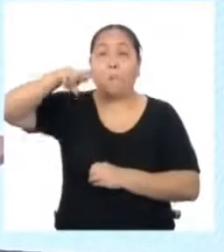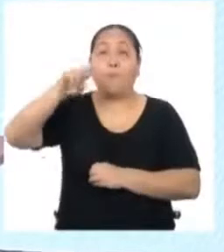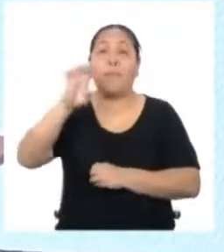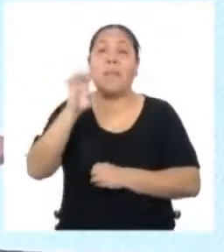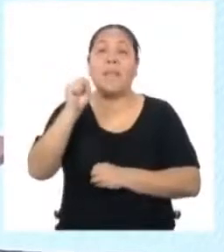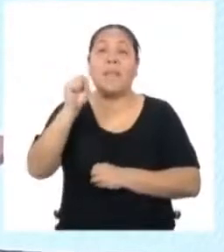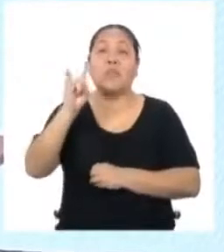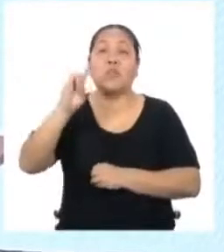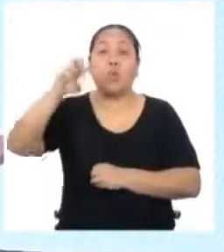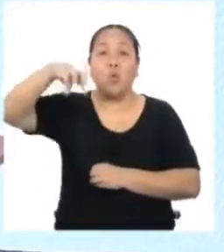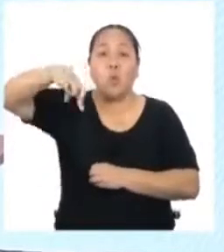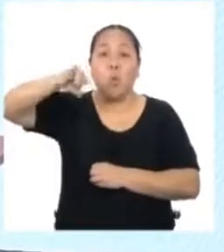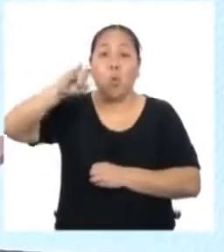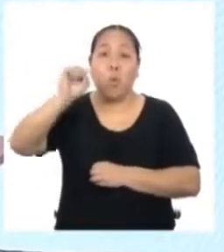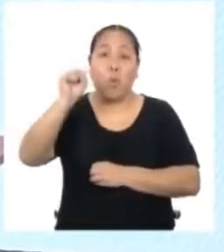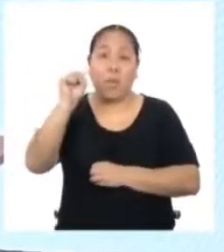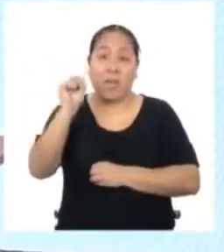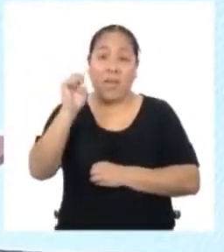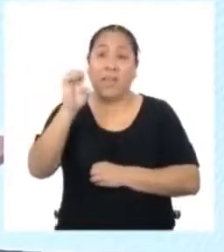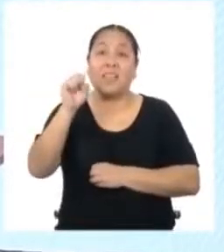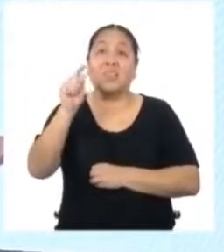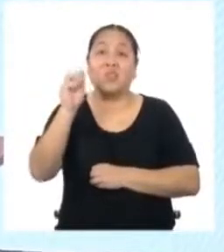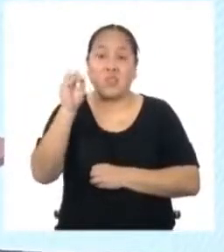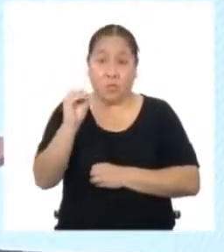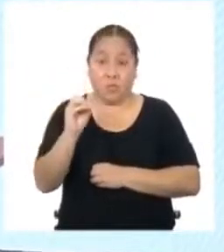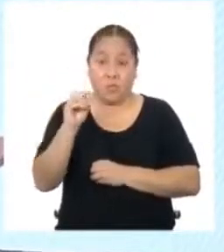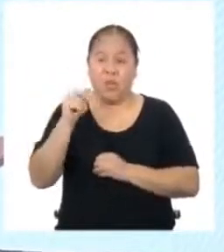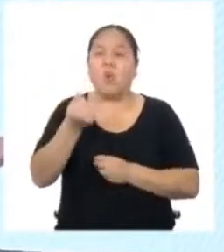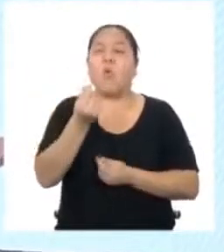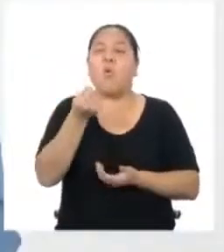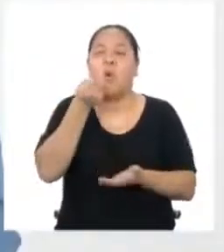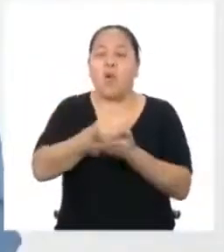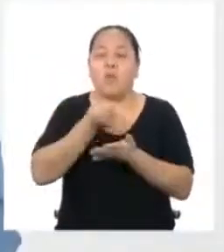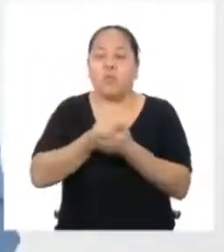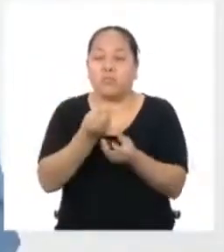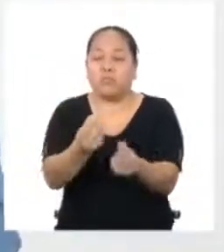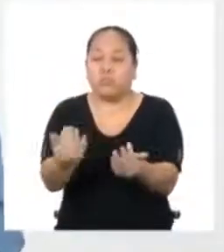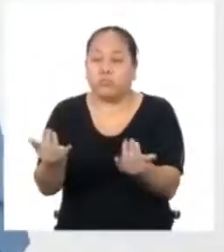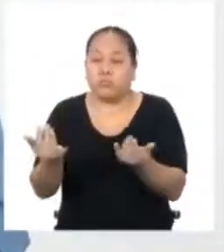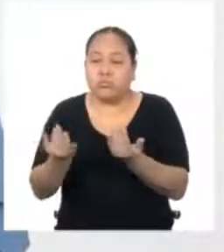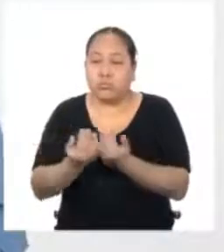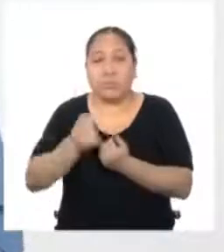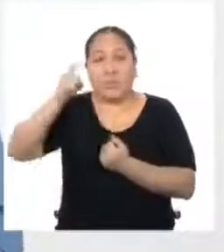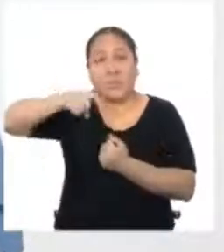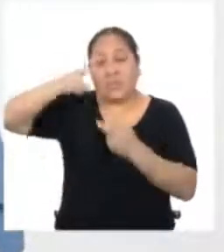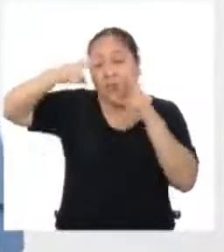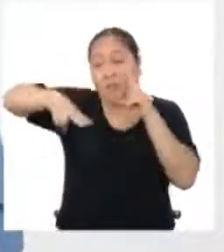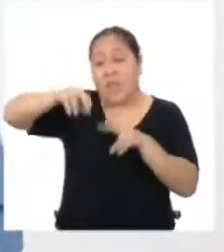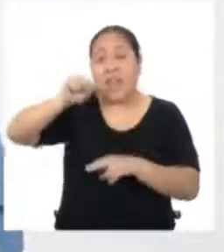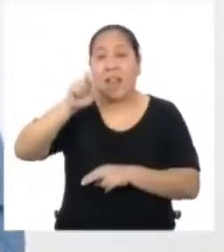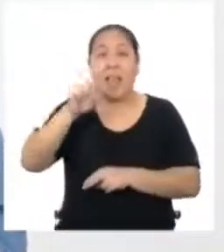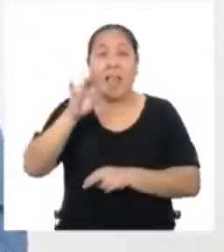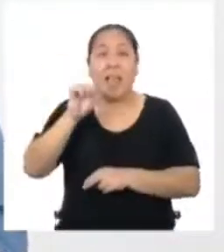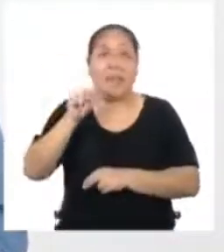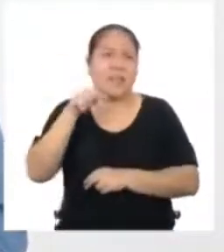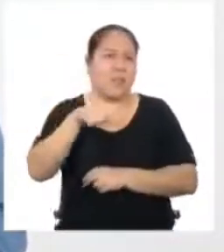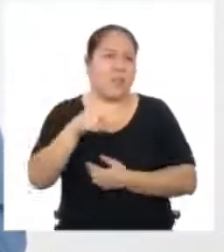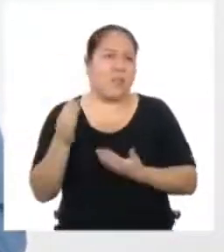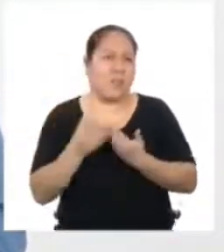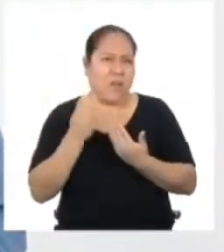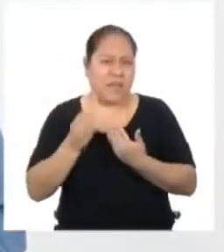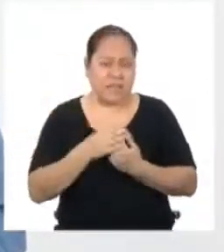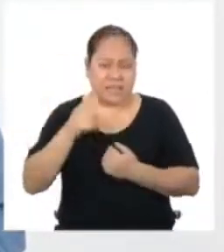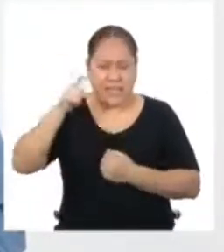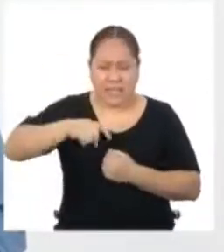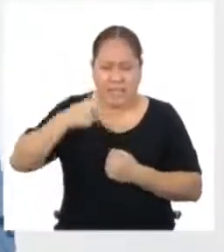en una cancha de fútbol Y para eso, debo antes calcular su área Es muy sencillo, solo tienes que saber cómo se calcula el